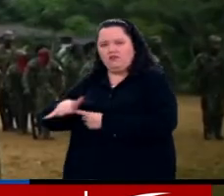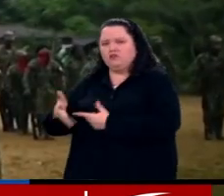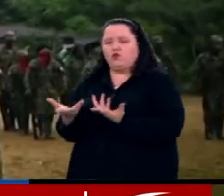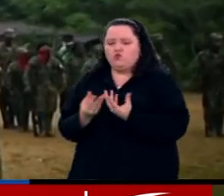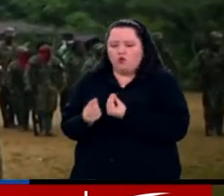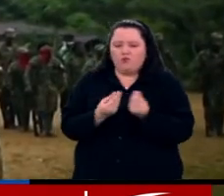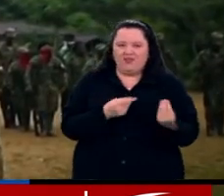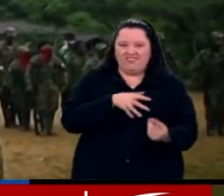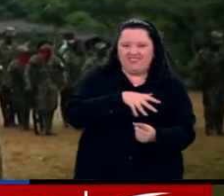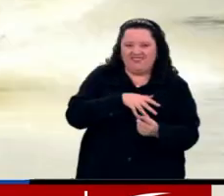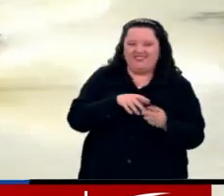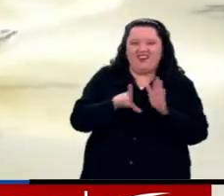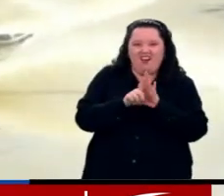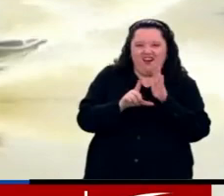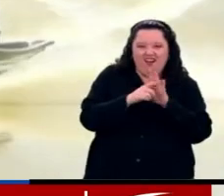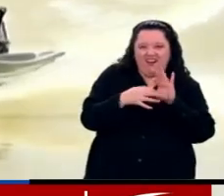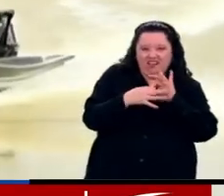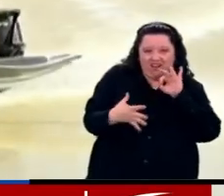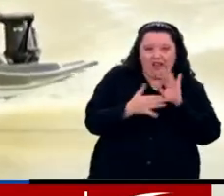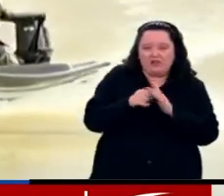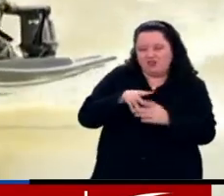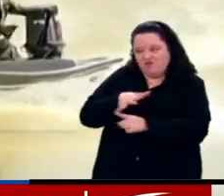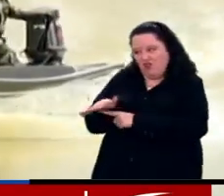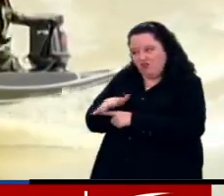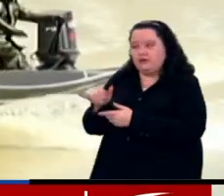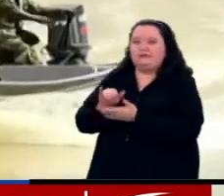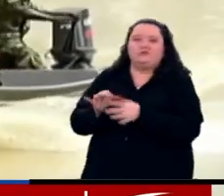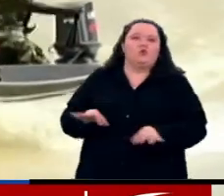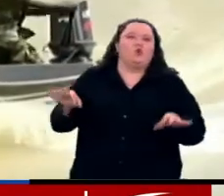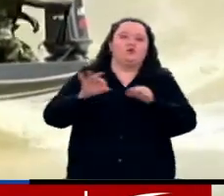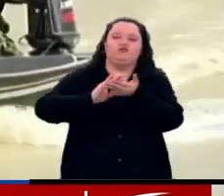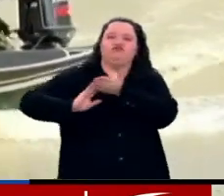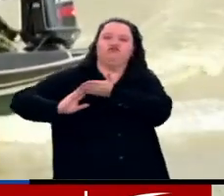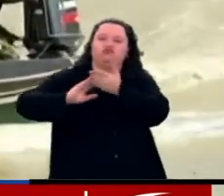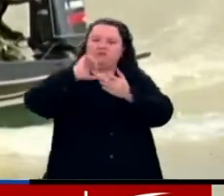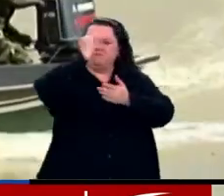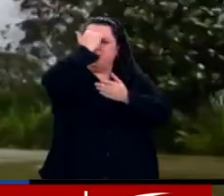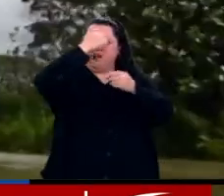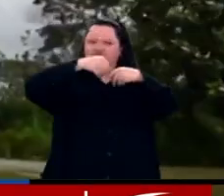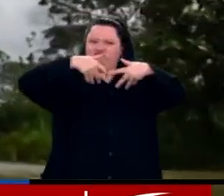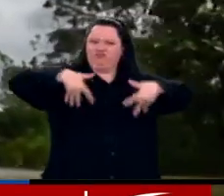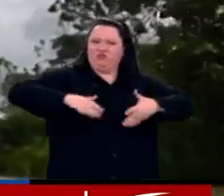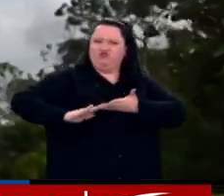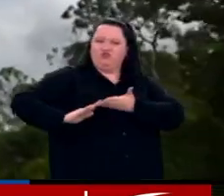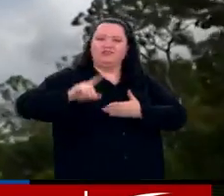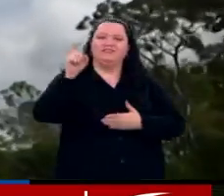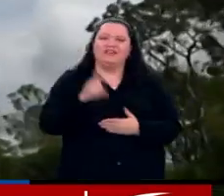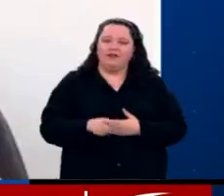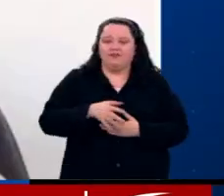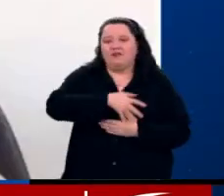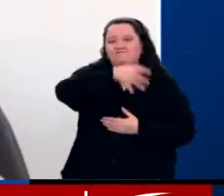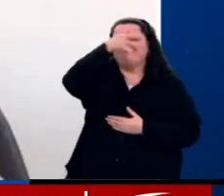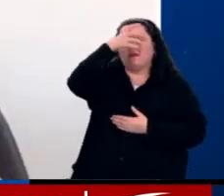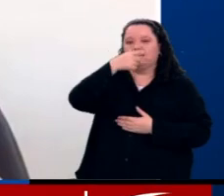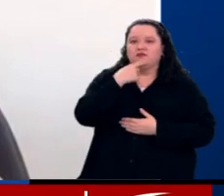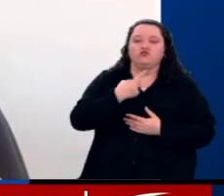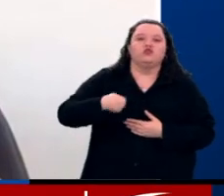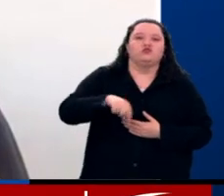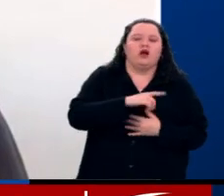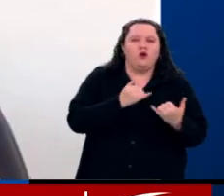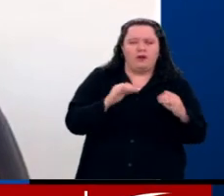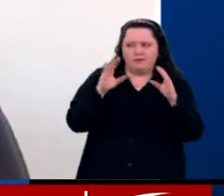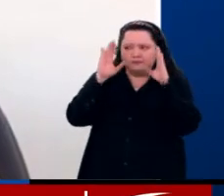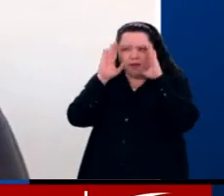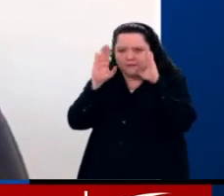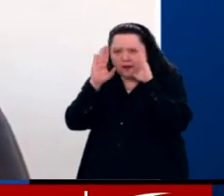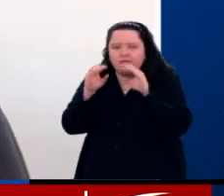grupos armados ilegales. Se requieren soluciones estructurales, dicen expertos. Estamos muy pendientes en este momento